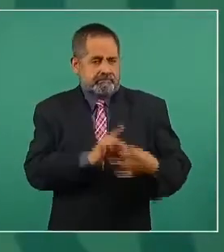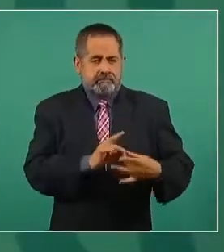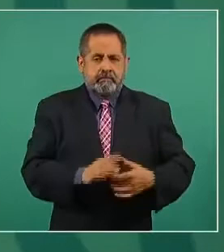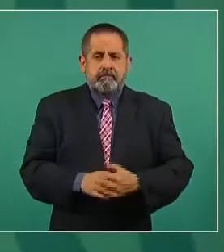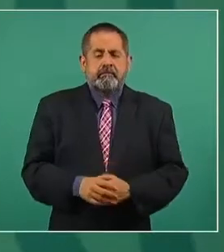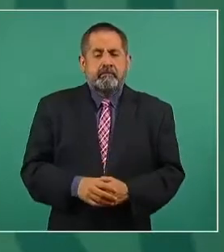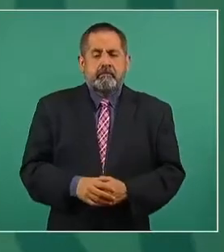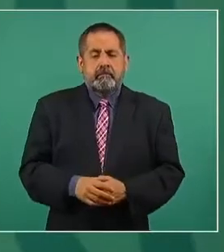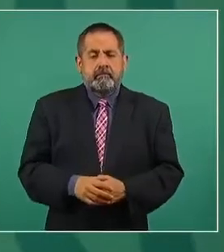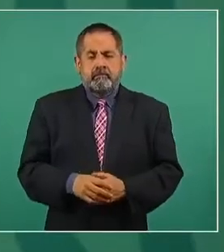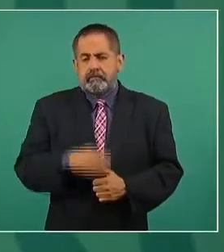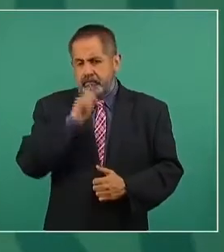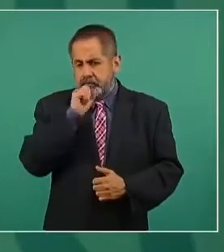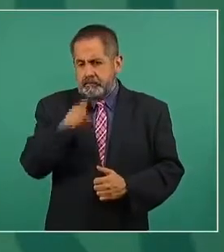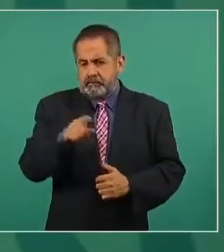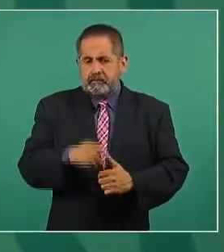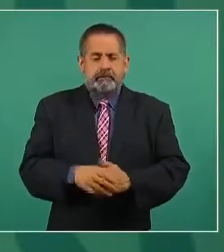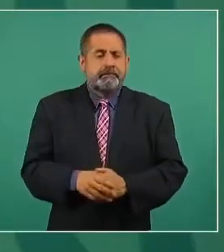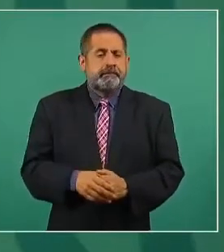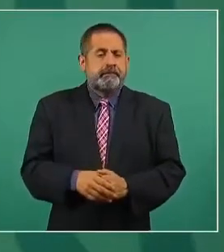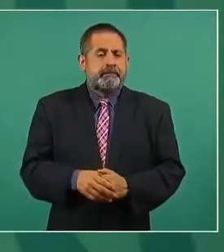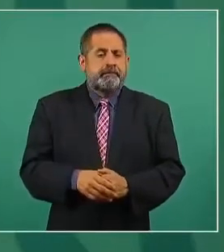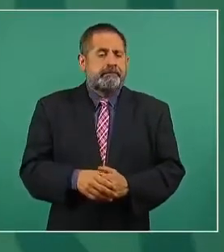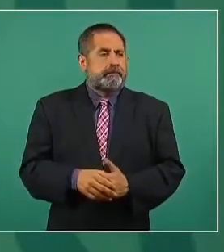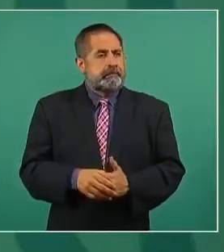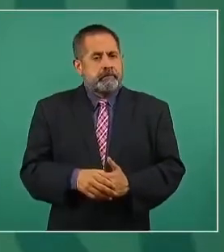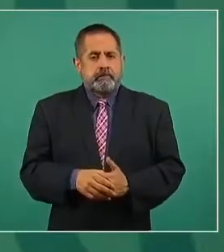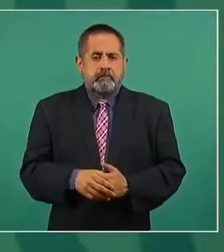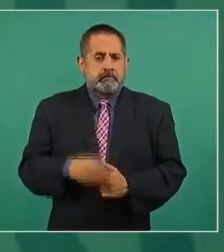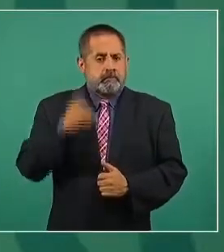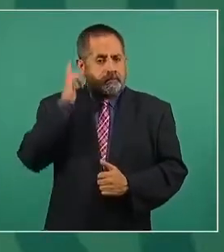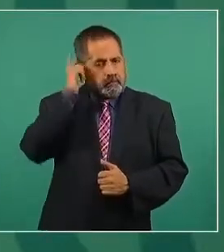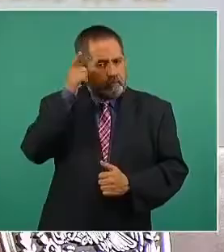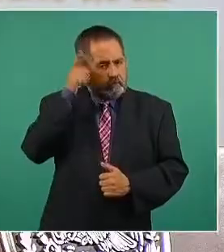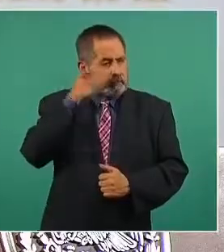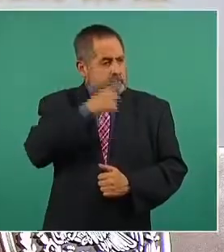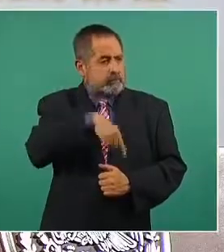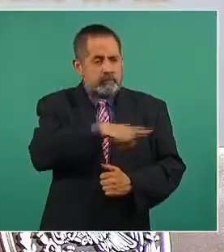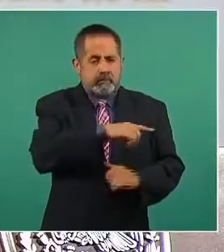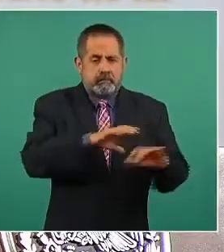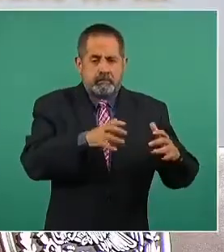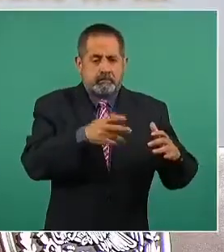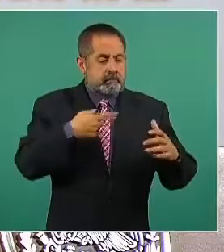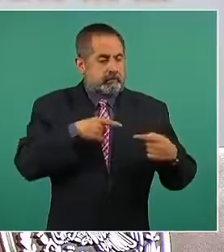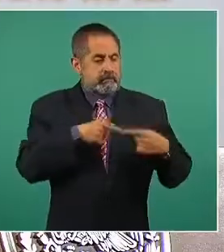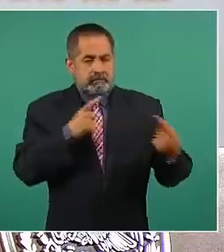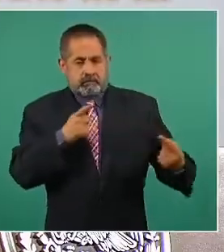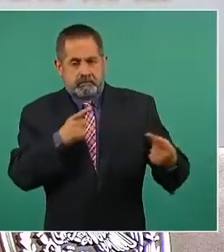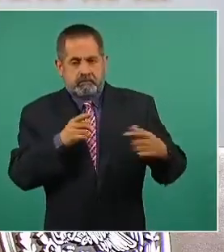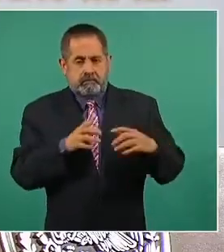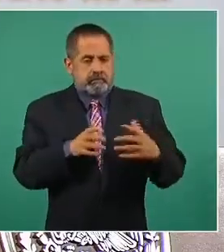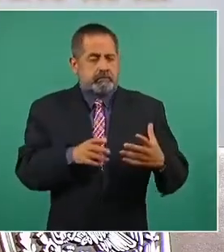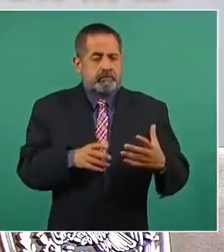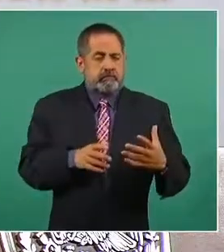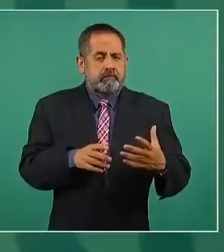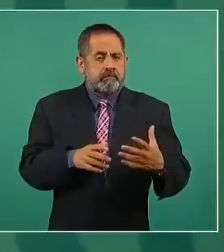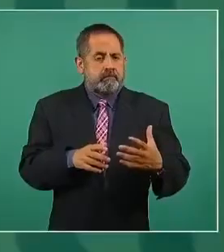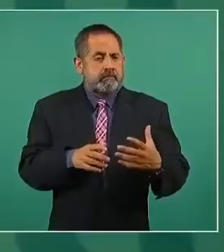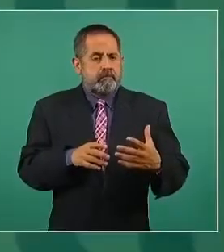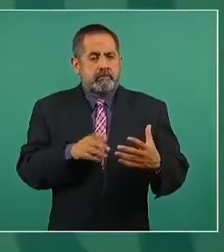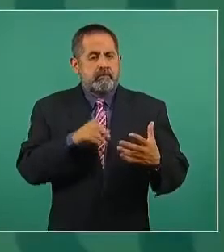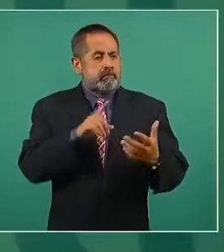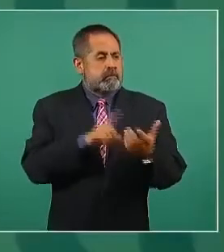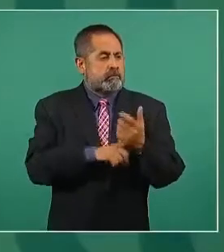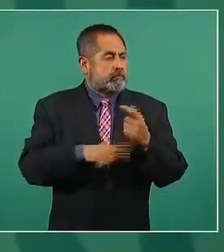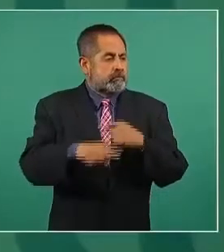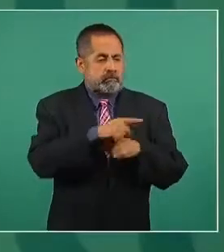Además, ojalá los adversarios, los del Supremo